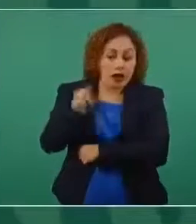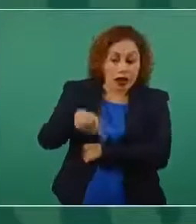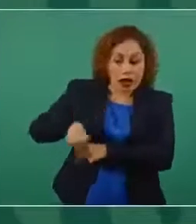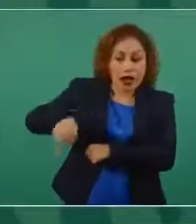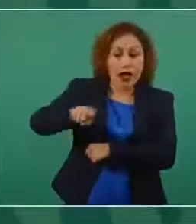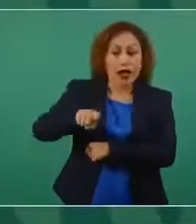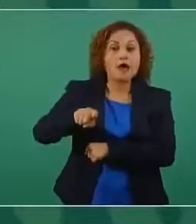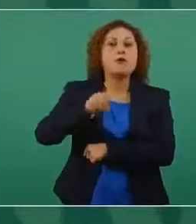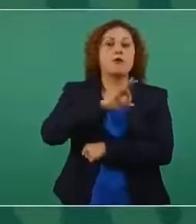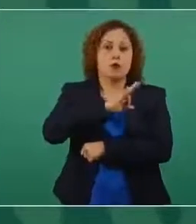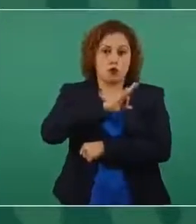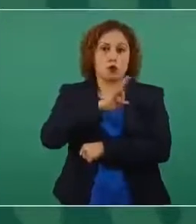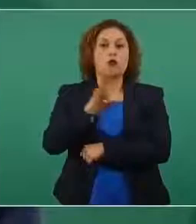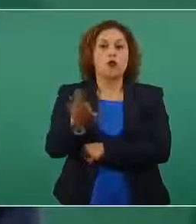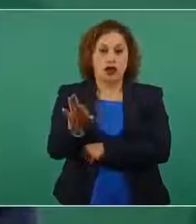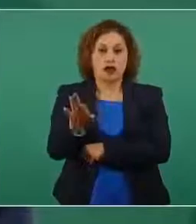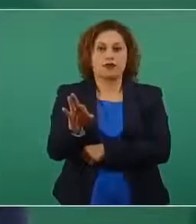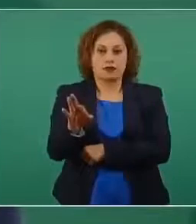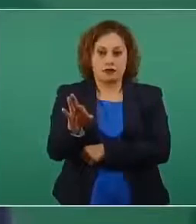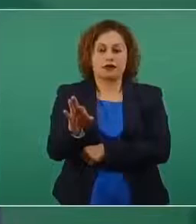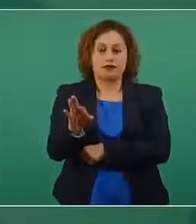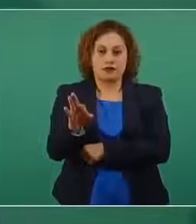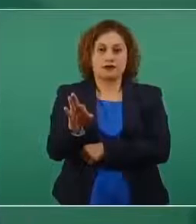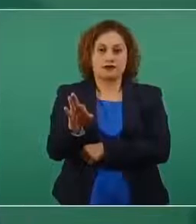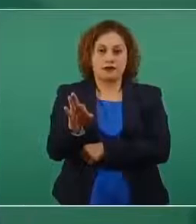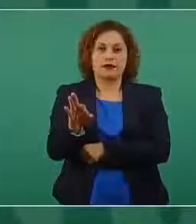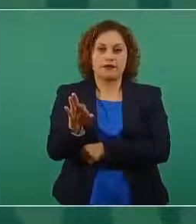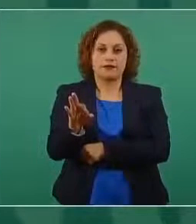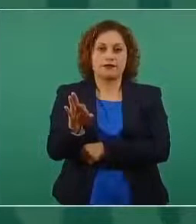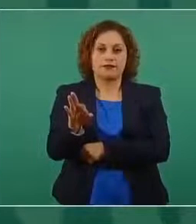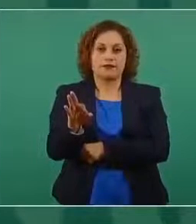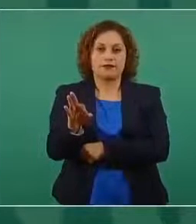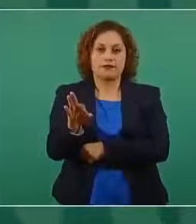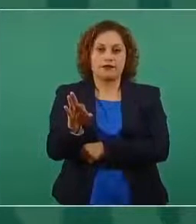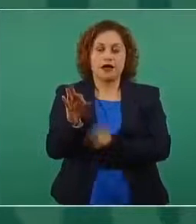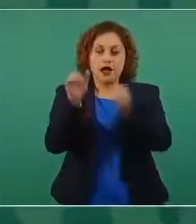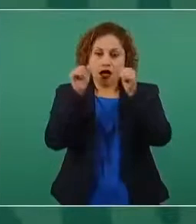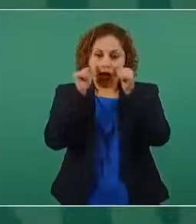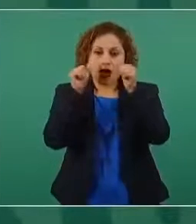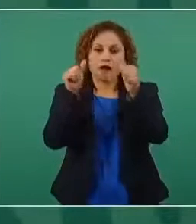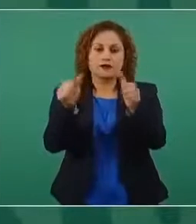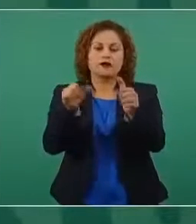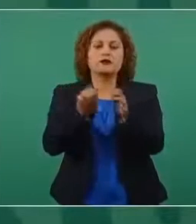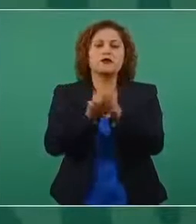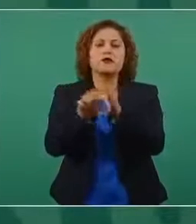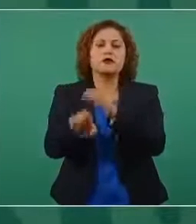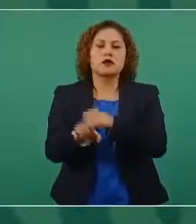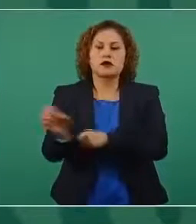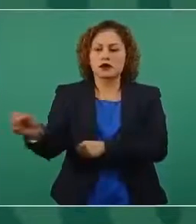nombrar a un gobernador